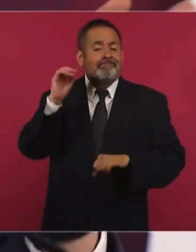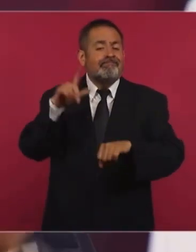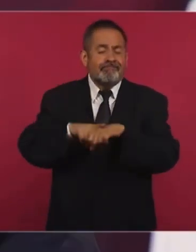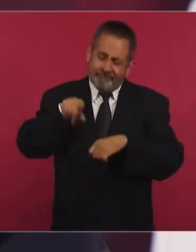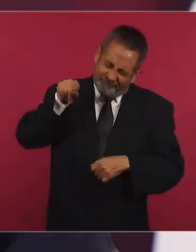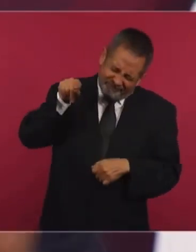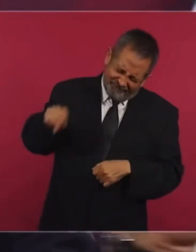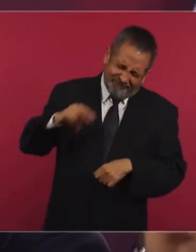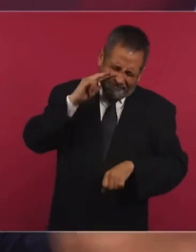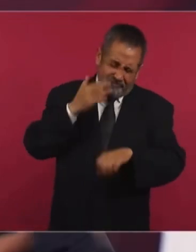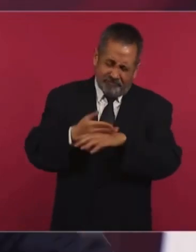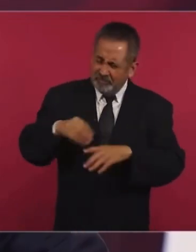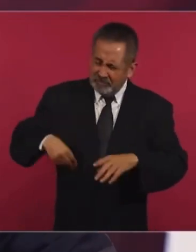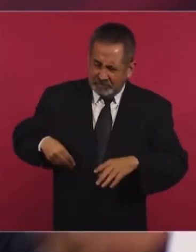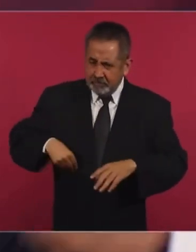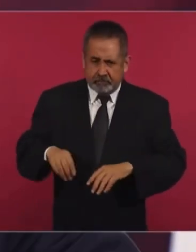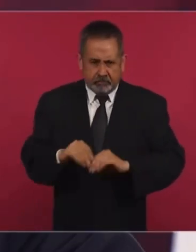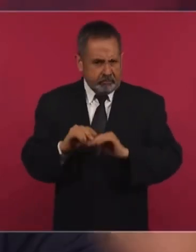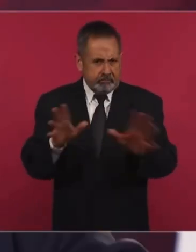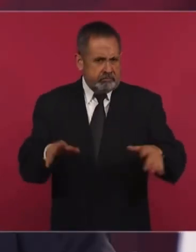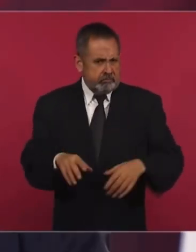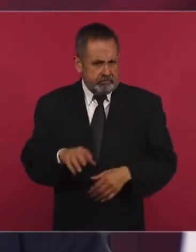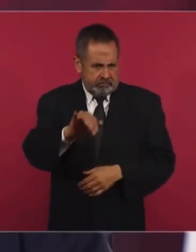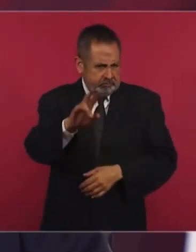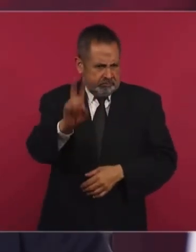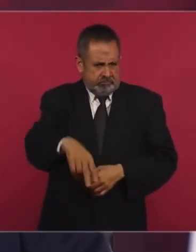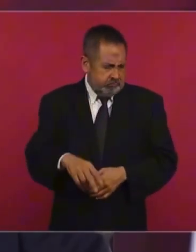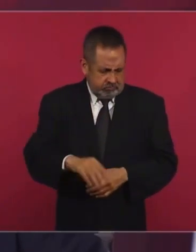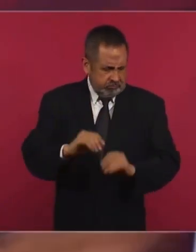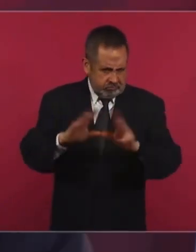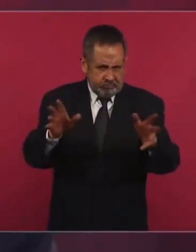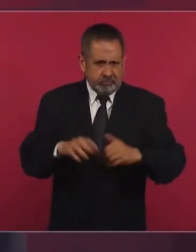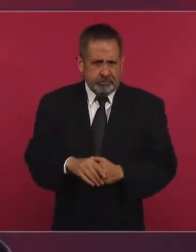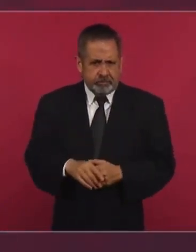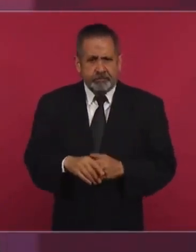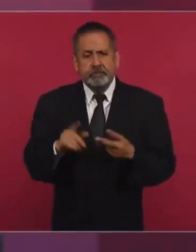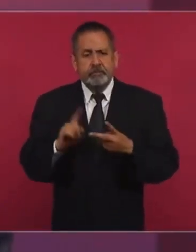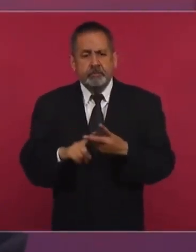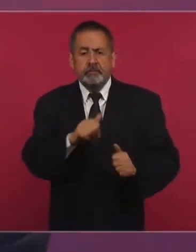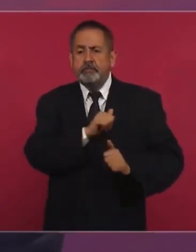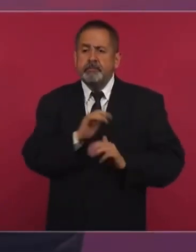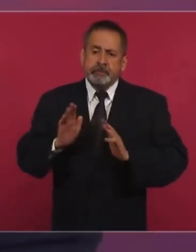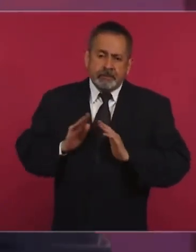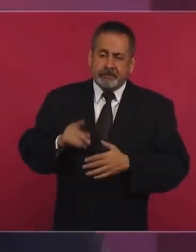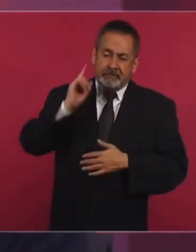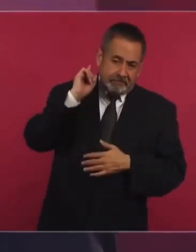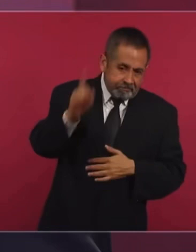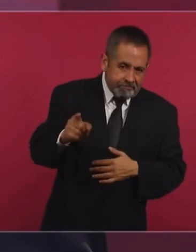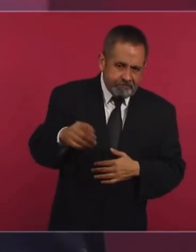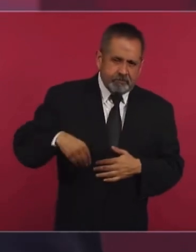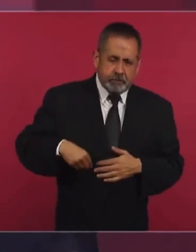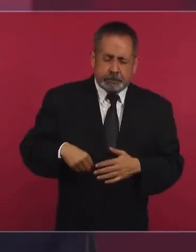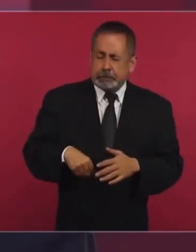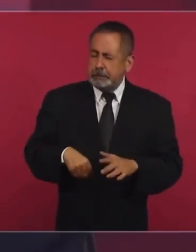de eso no hay duda. Lo otro, el Ejército, a ver,